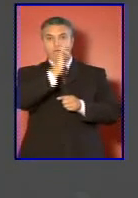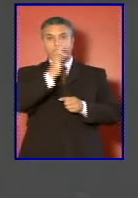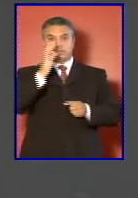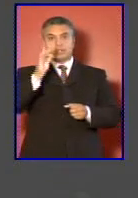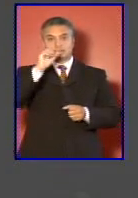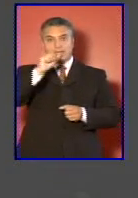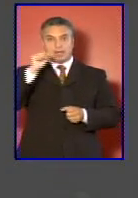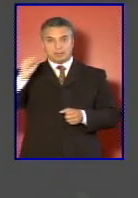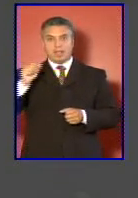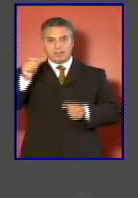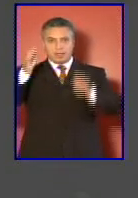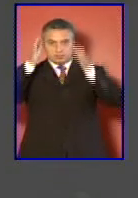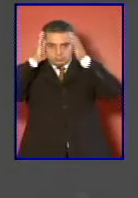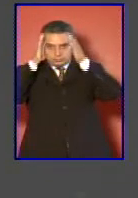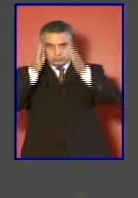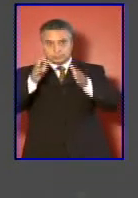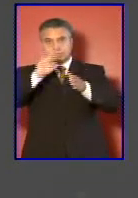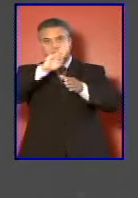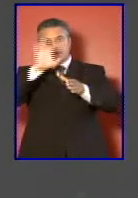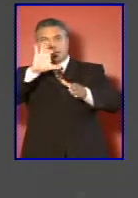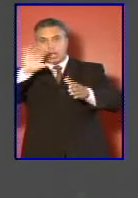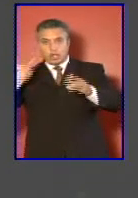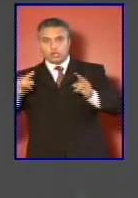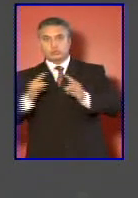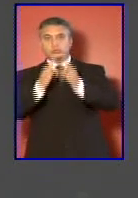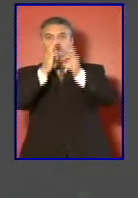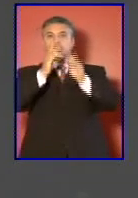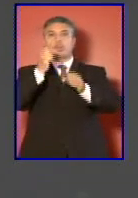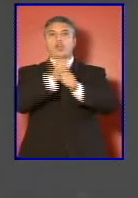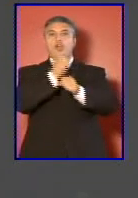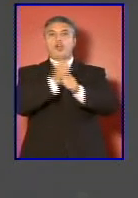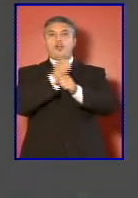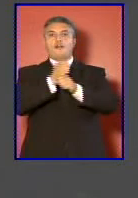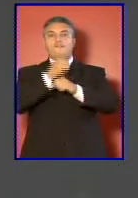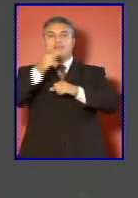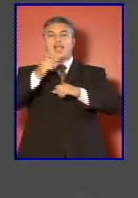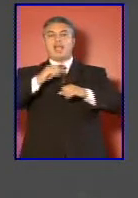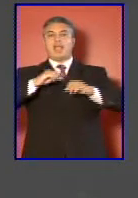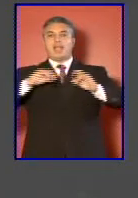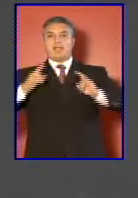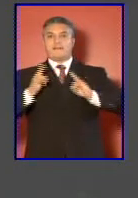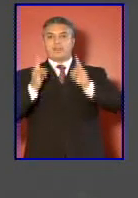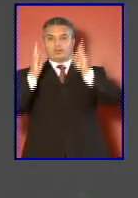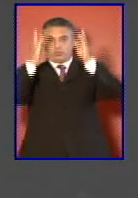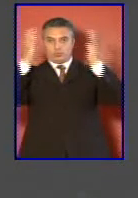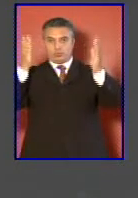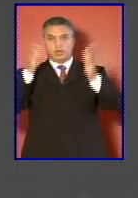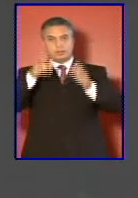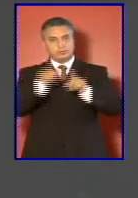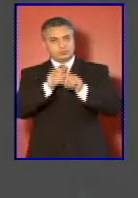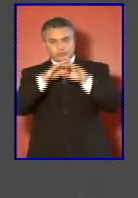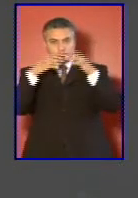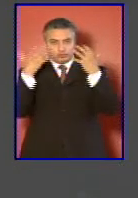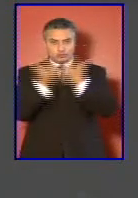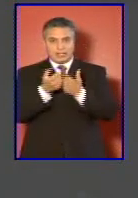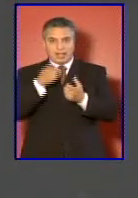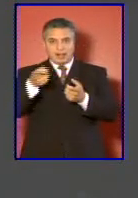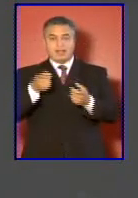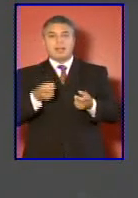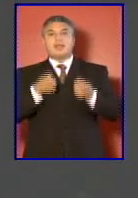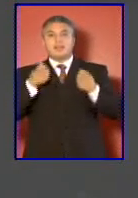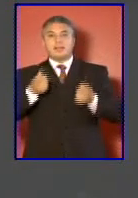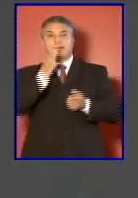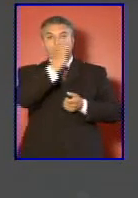se concentró en la reconstrucción de obras de infraestructura el total de los medios empleados por las Fuerzas Armadas